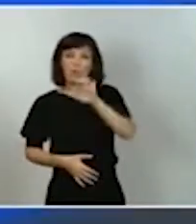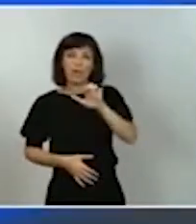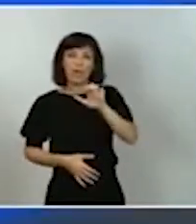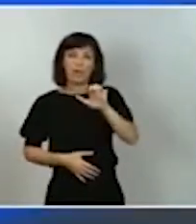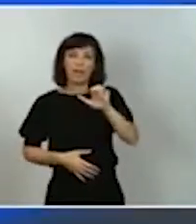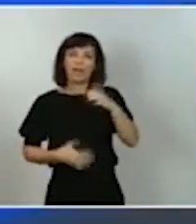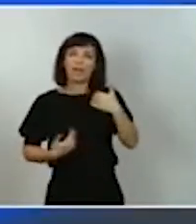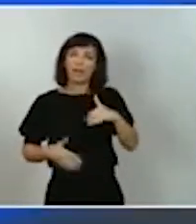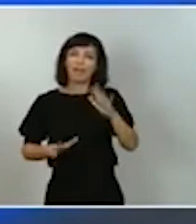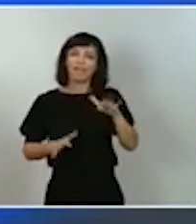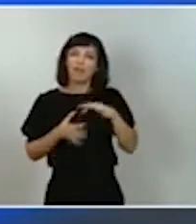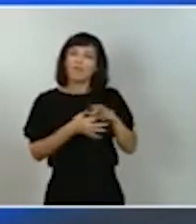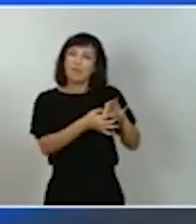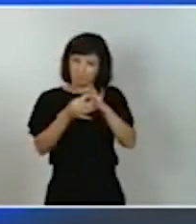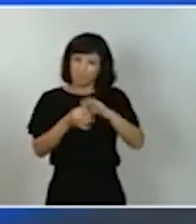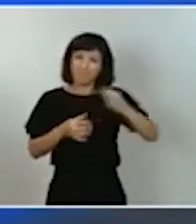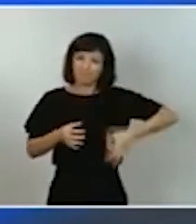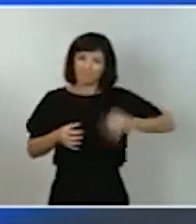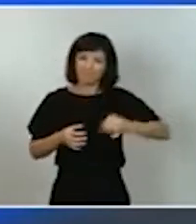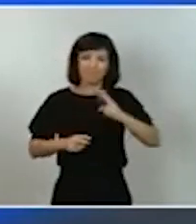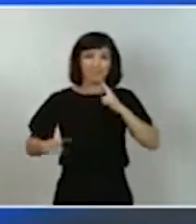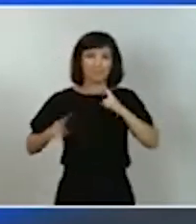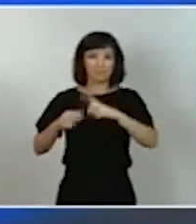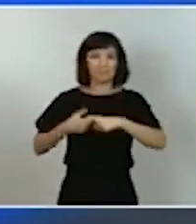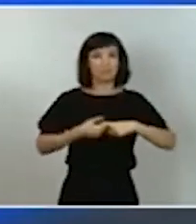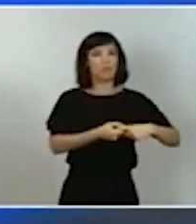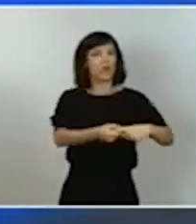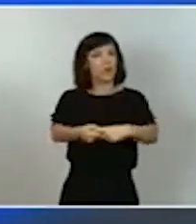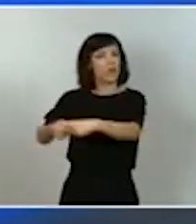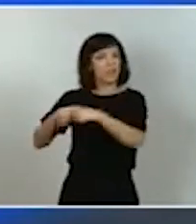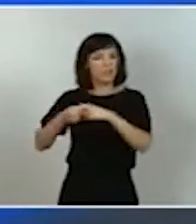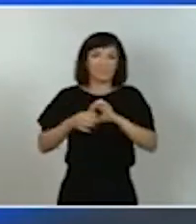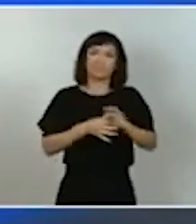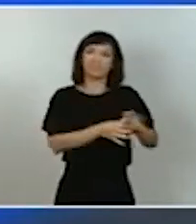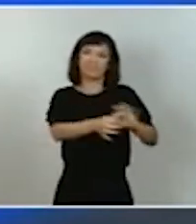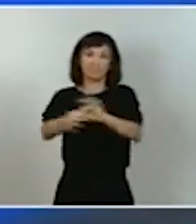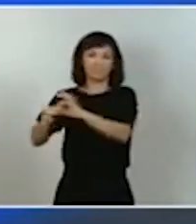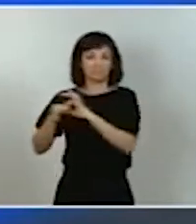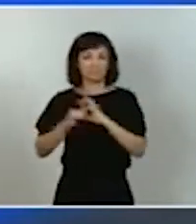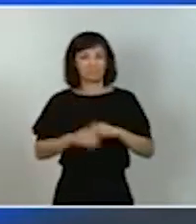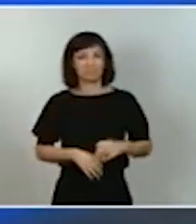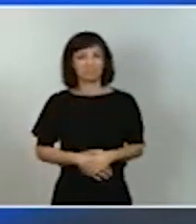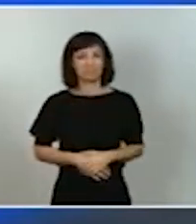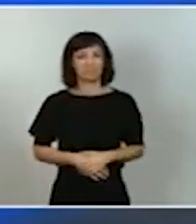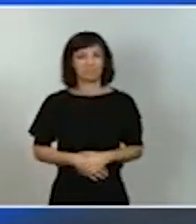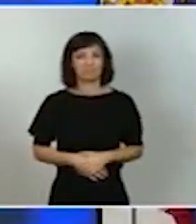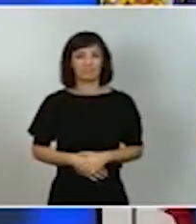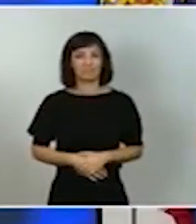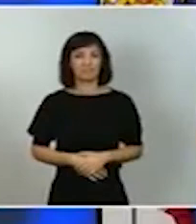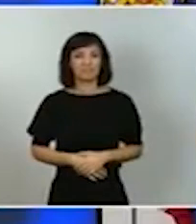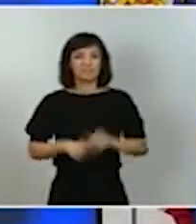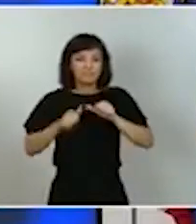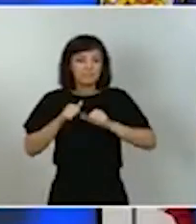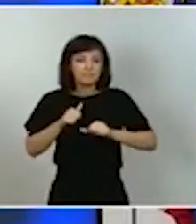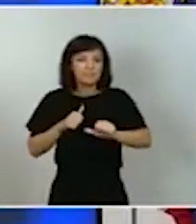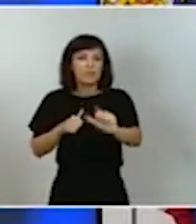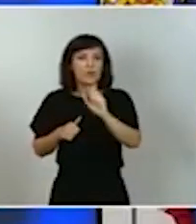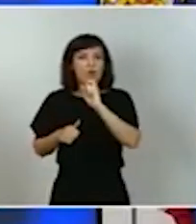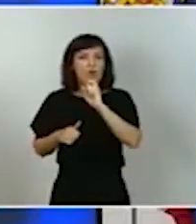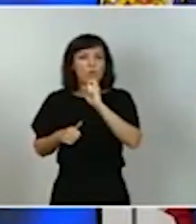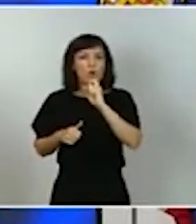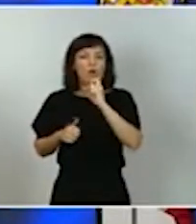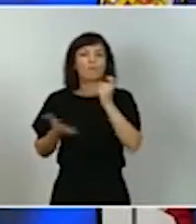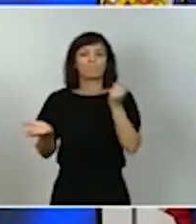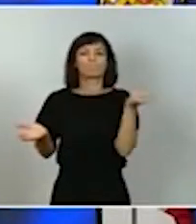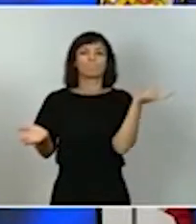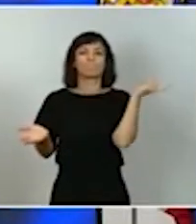respuesta solidaria y, en consecuencia, unida. ¿Cuál es hoy el punto de partida? Bueno, pues sabemos que tras